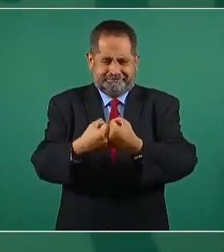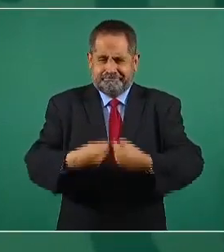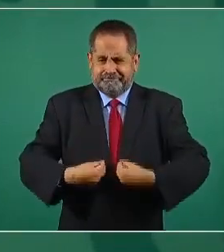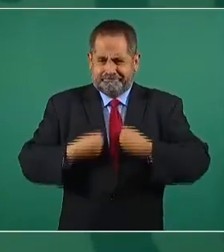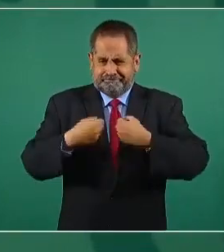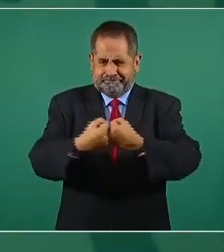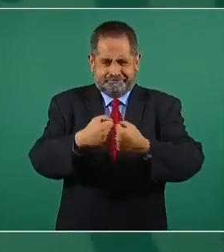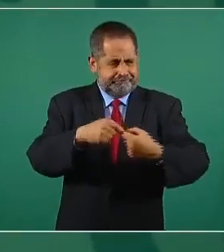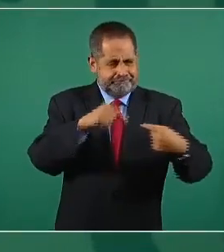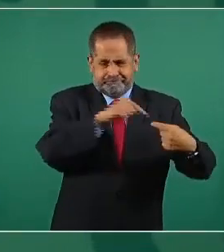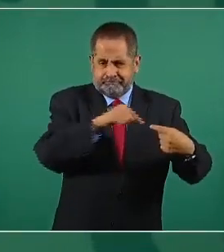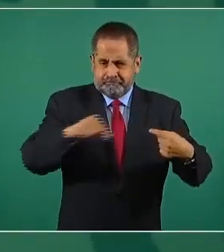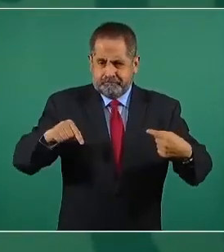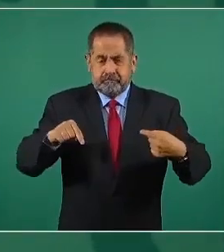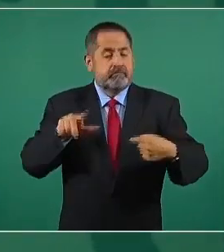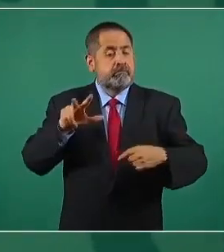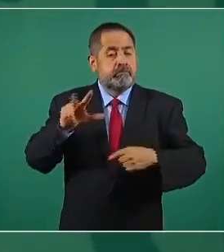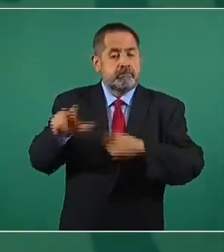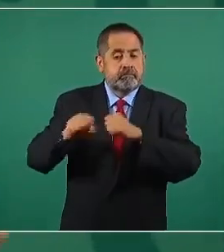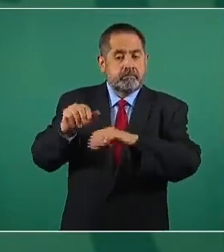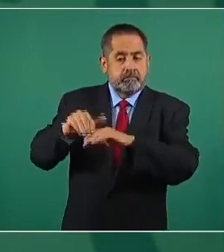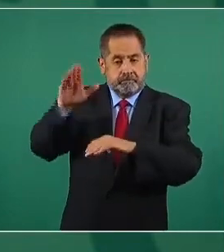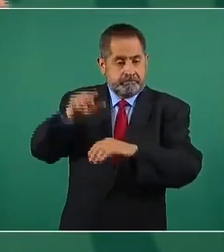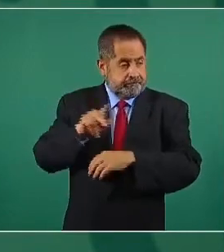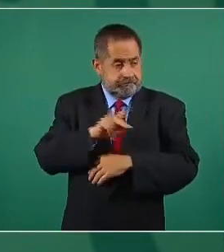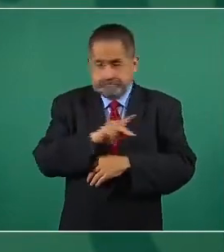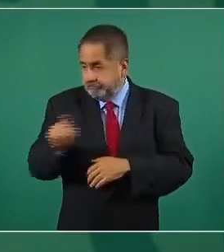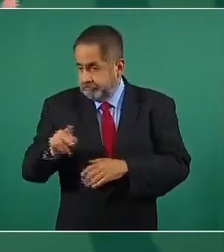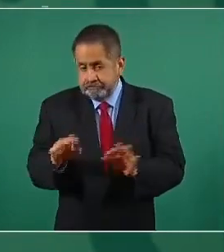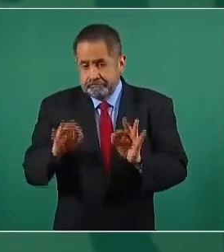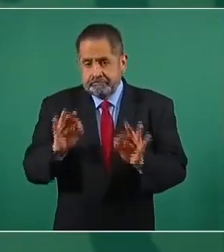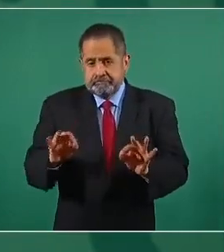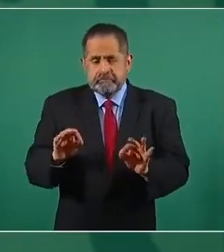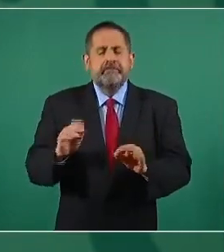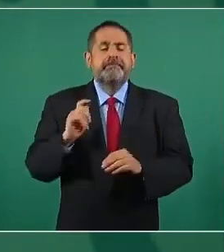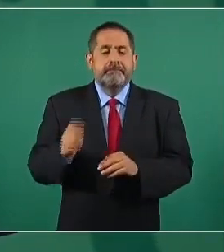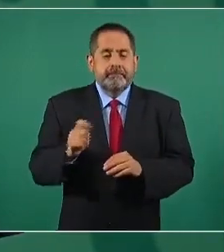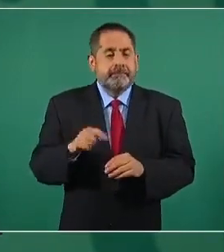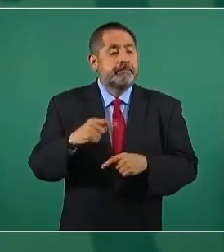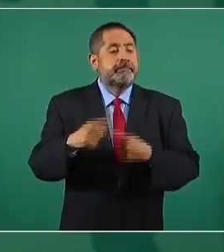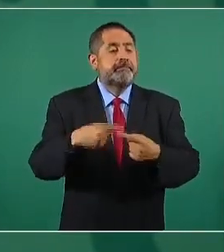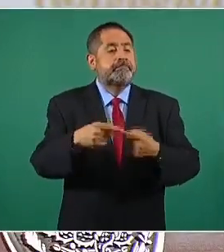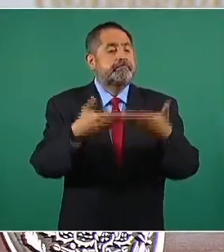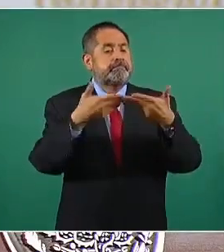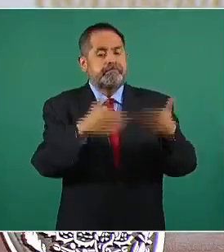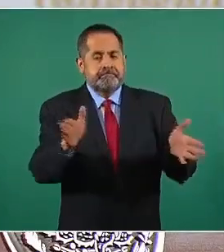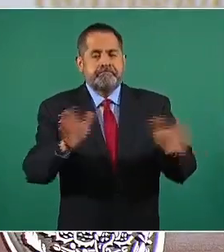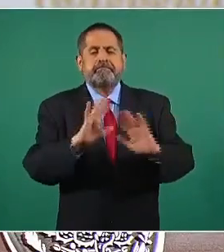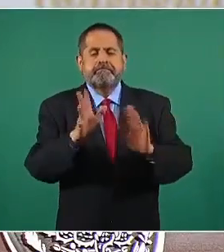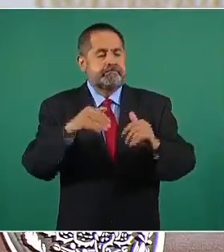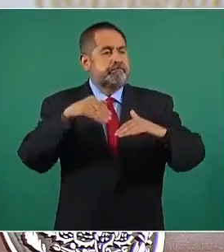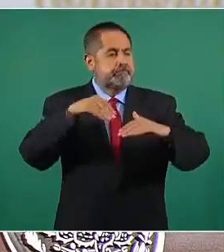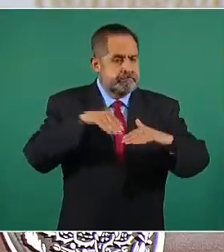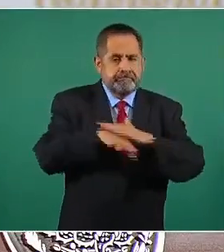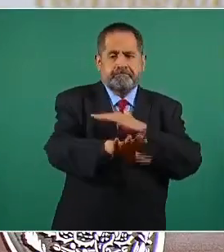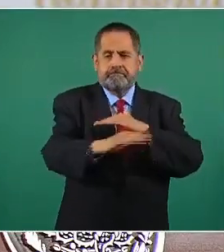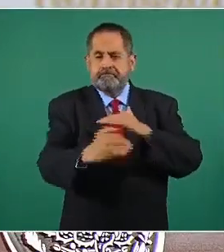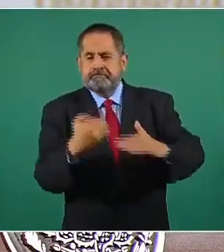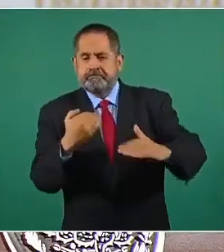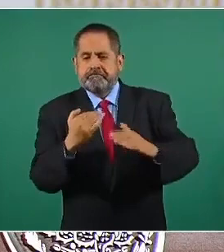mayores de 18 años, para poder abrir por completo